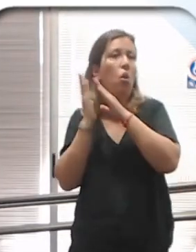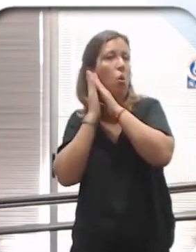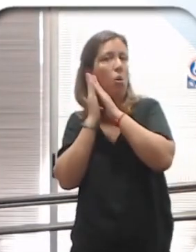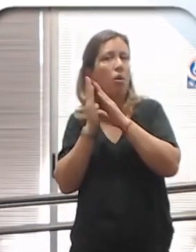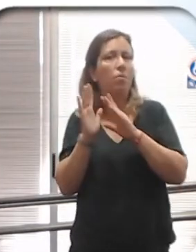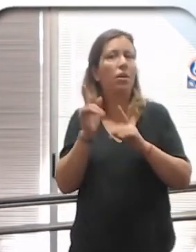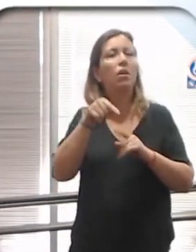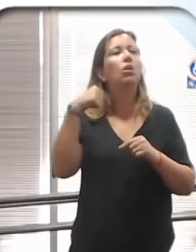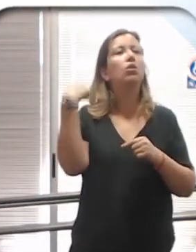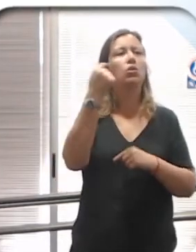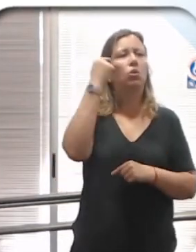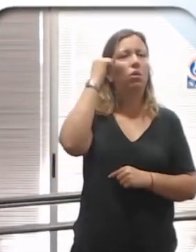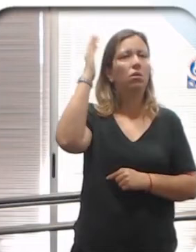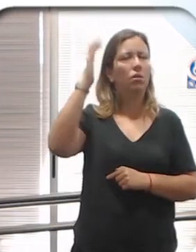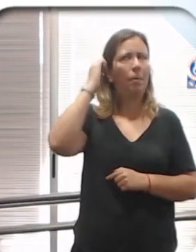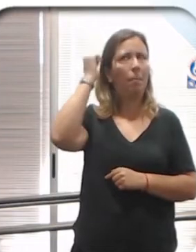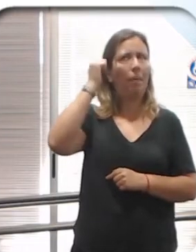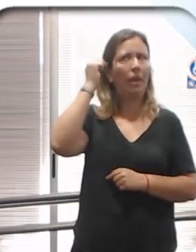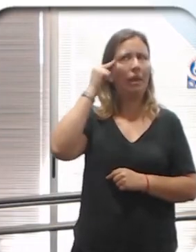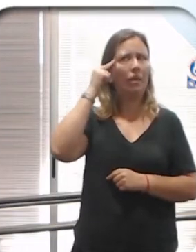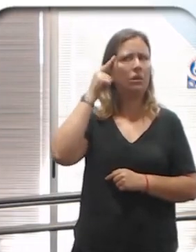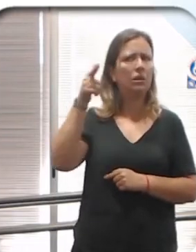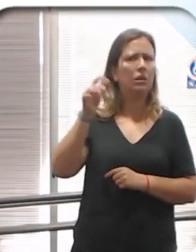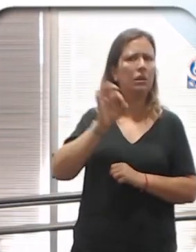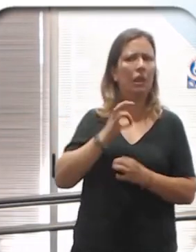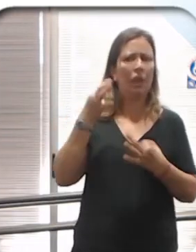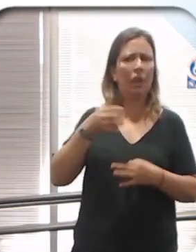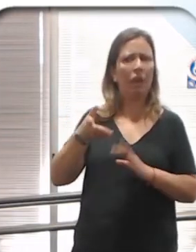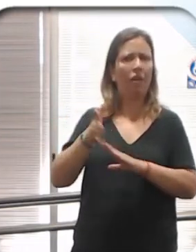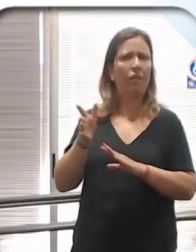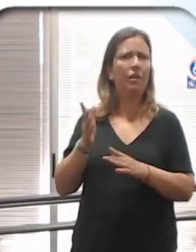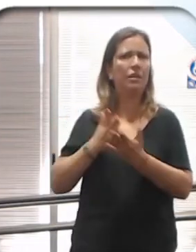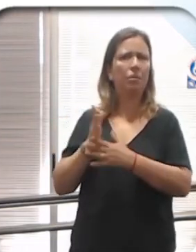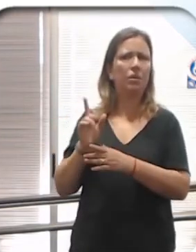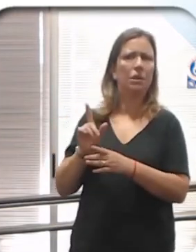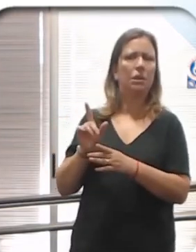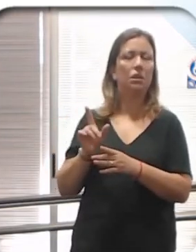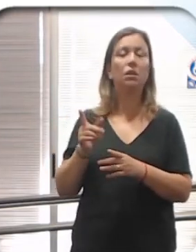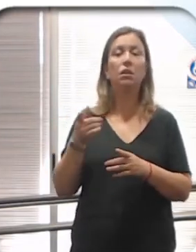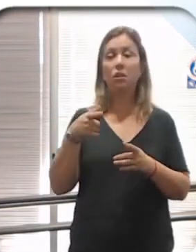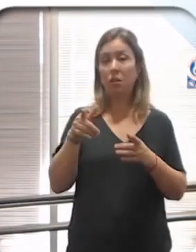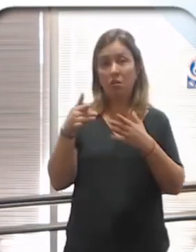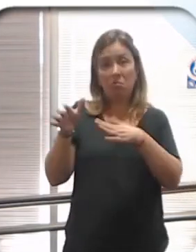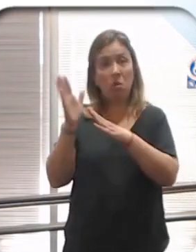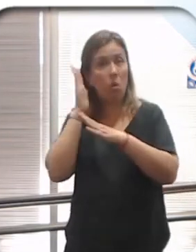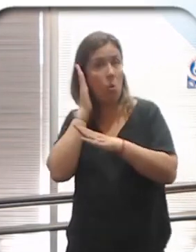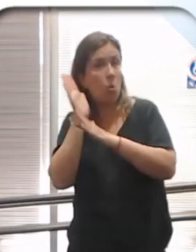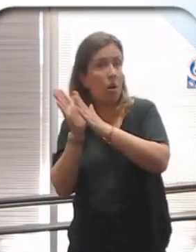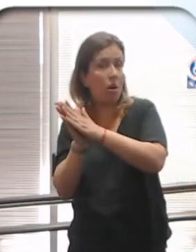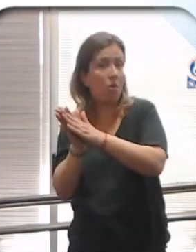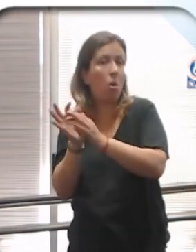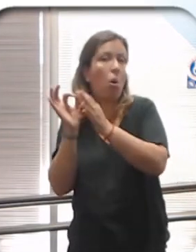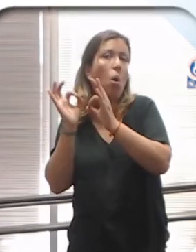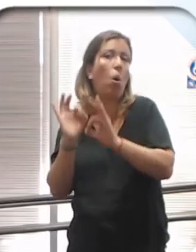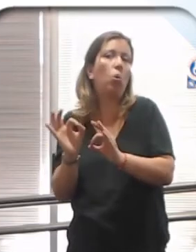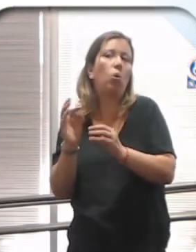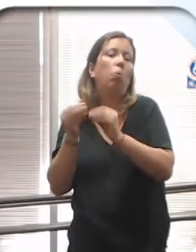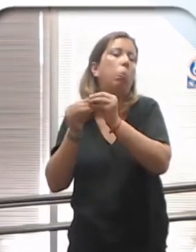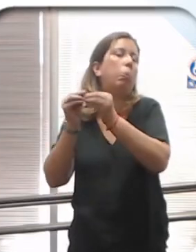dormir, es como que la cabecita nuestra, ¿no? Le ponemos lo erótico a todo. Y en realidad, si se quedan a dormir y se